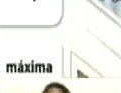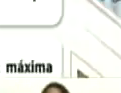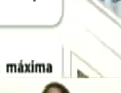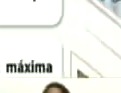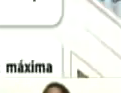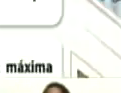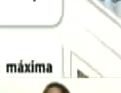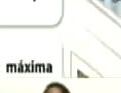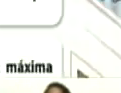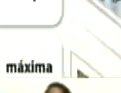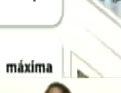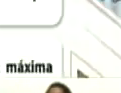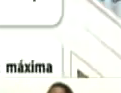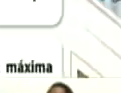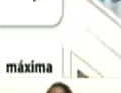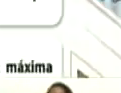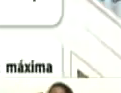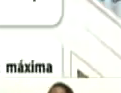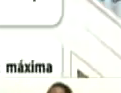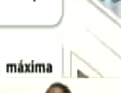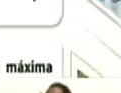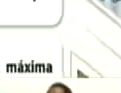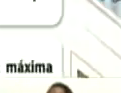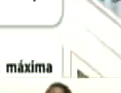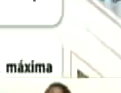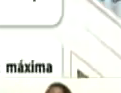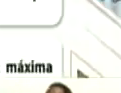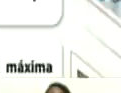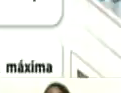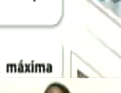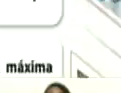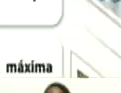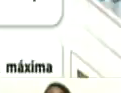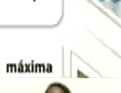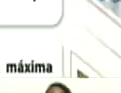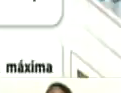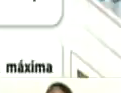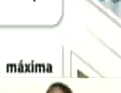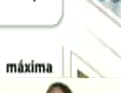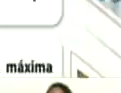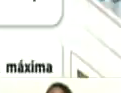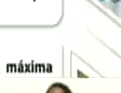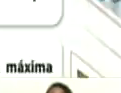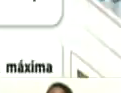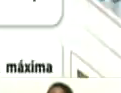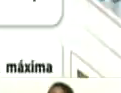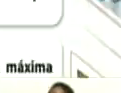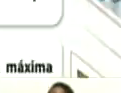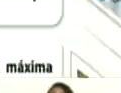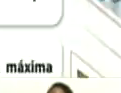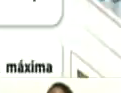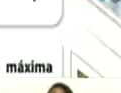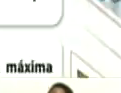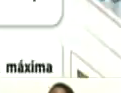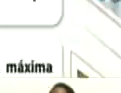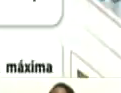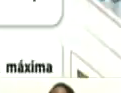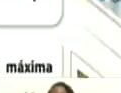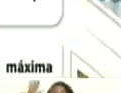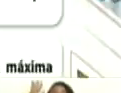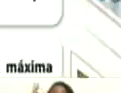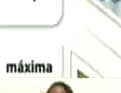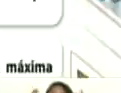y garantizar la justicia, la justicia justa, si así se le puede decir. En quinto lugar,